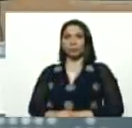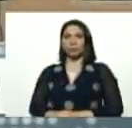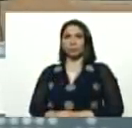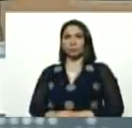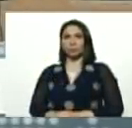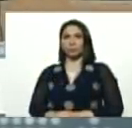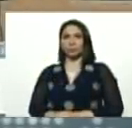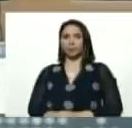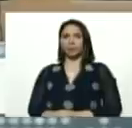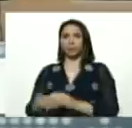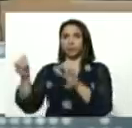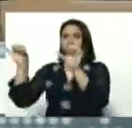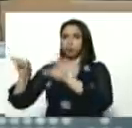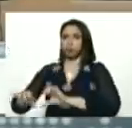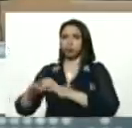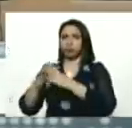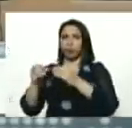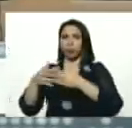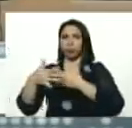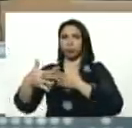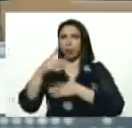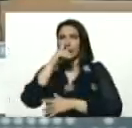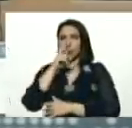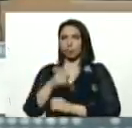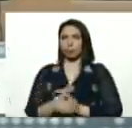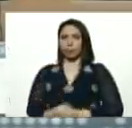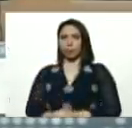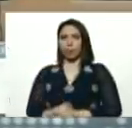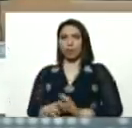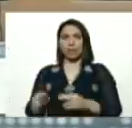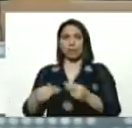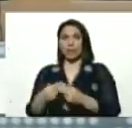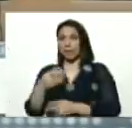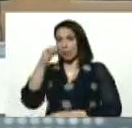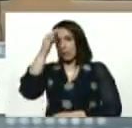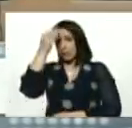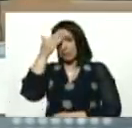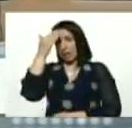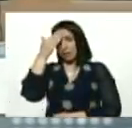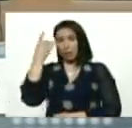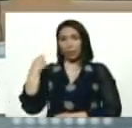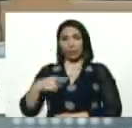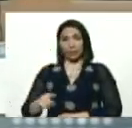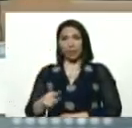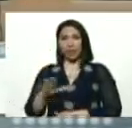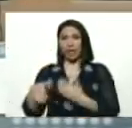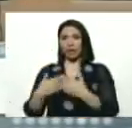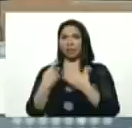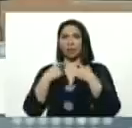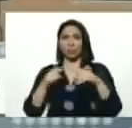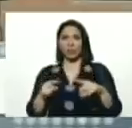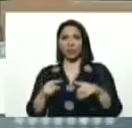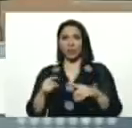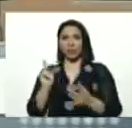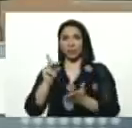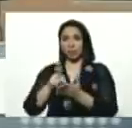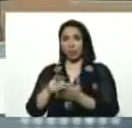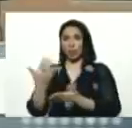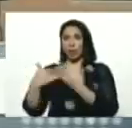en el fracaso de estos años, así que nadie sabe lo que tiene, hasta que lo pierde, llegó aquel día, Dios dado,